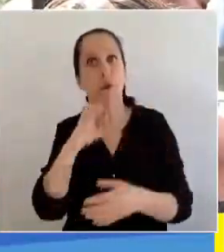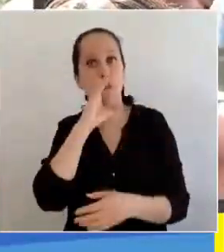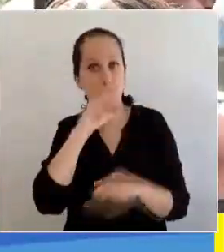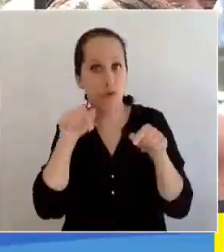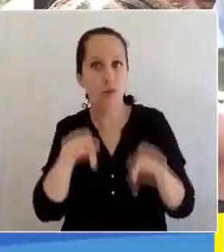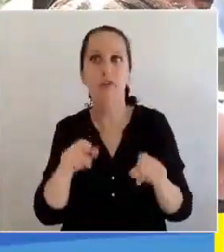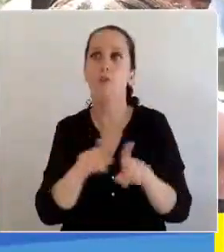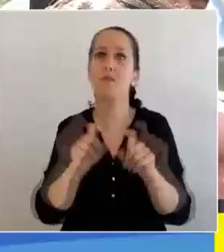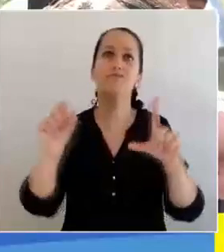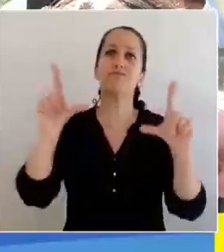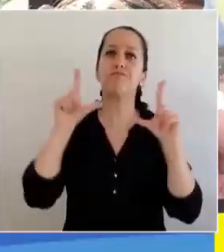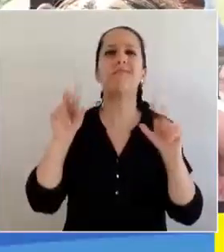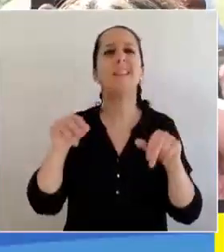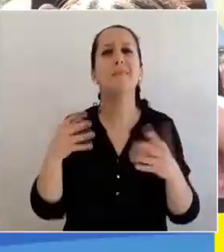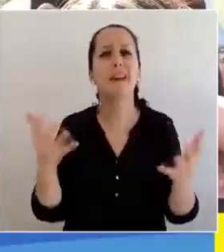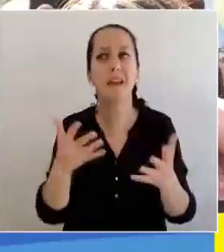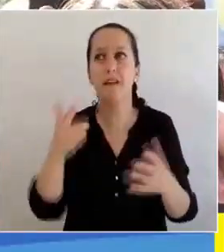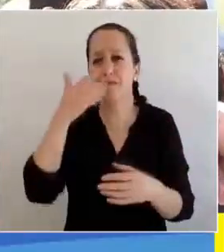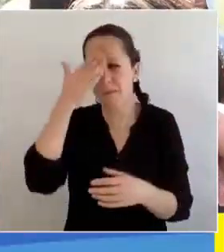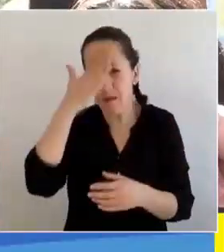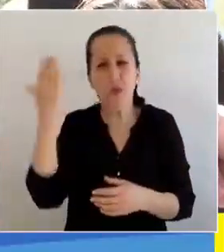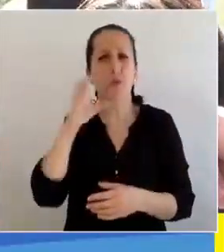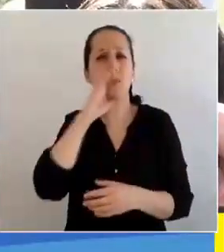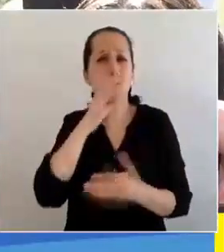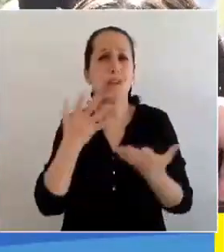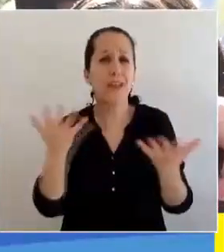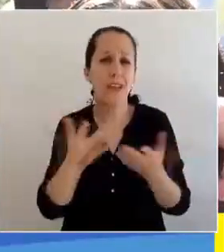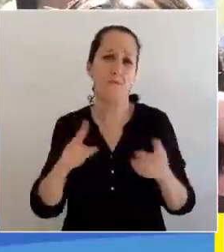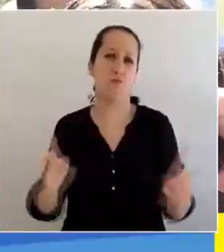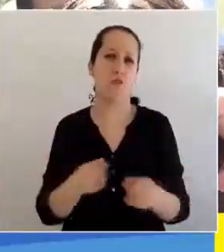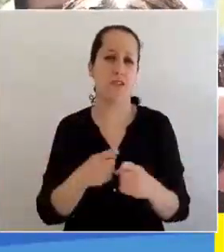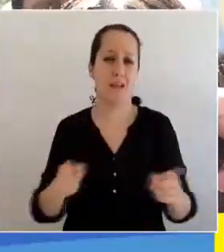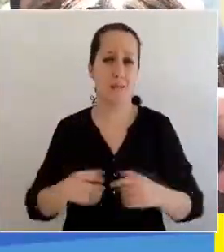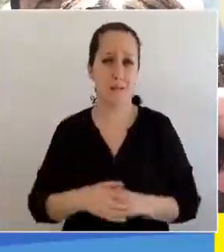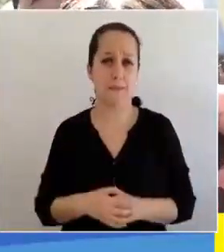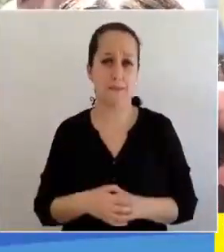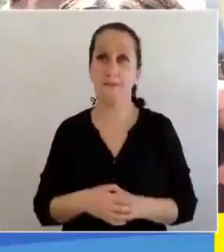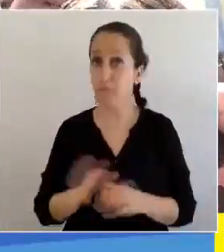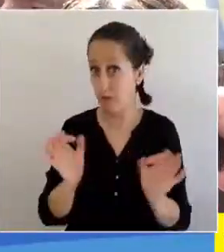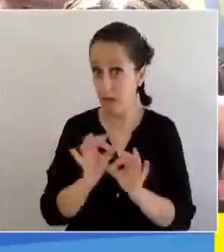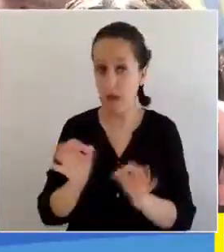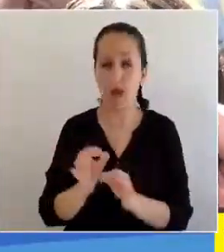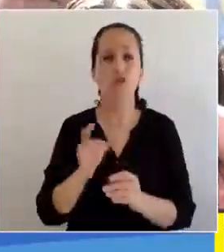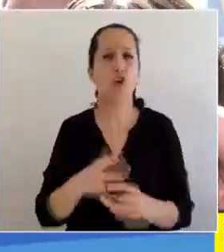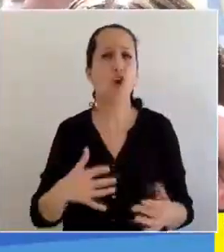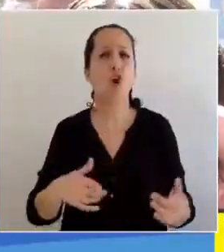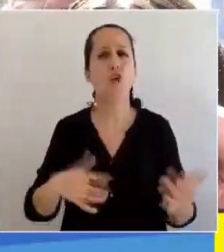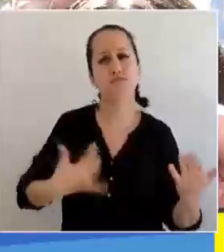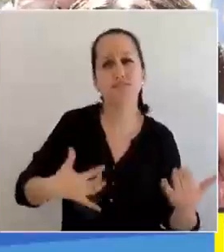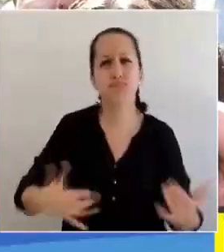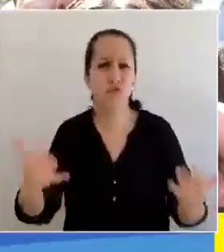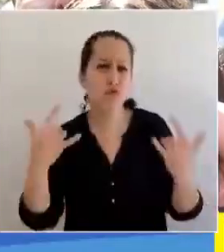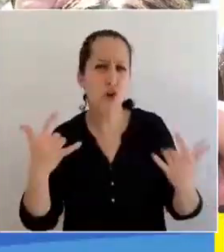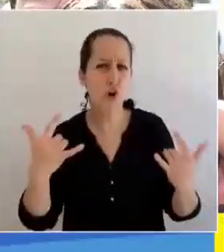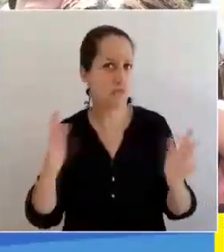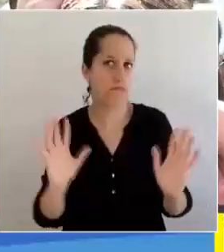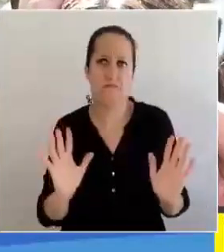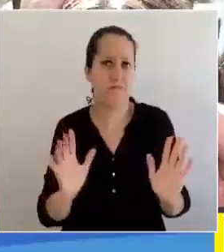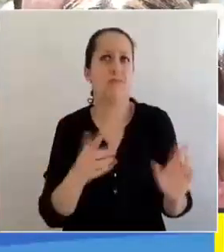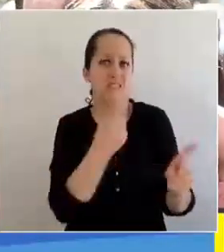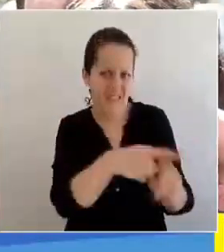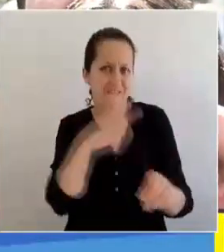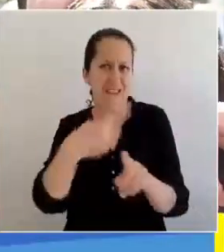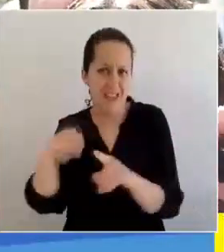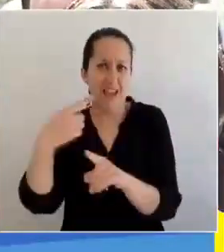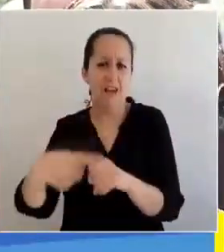directamente a la música y se destacan por el tema de la música. Y aquí, hacer una aclaración, no es solamente vinculado al rock, estamos hablando de todos los